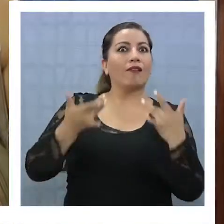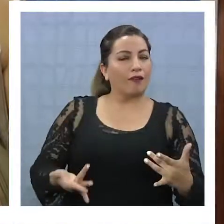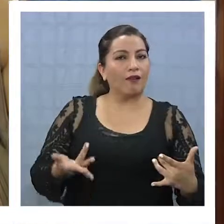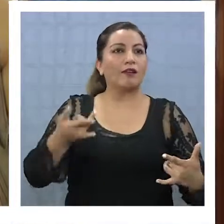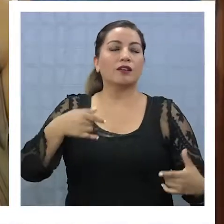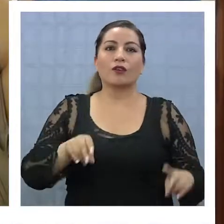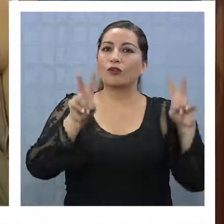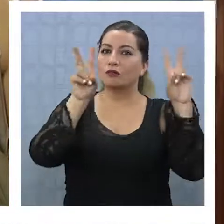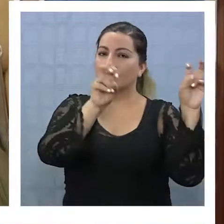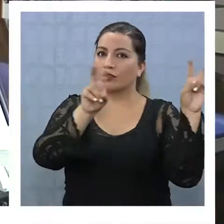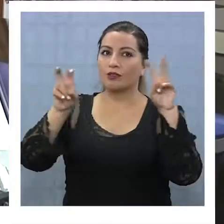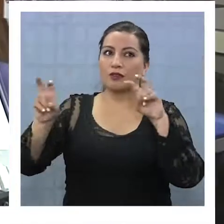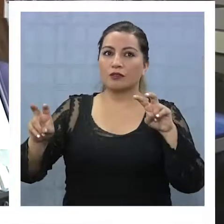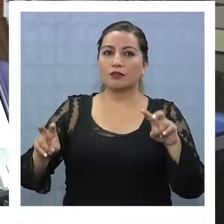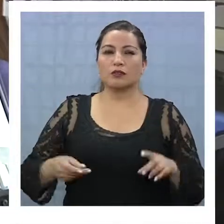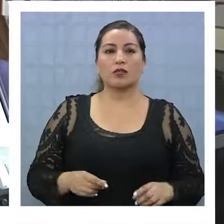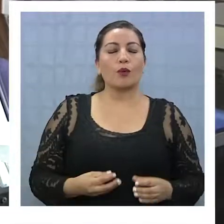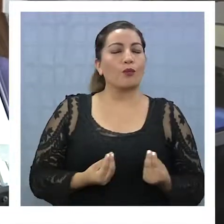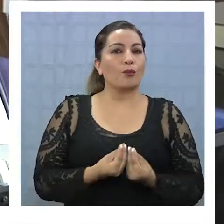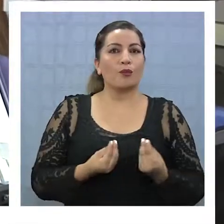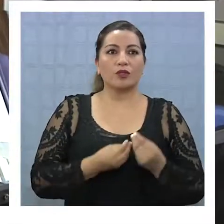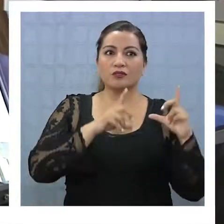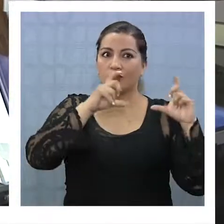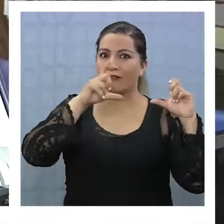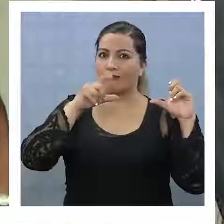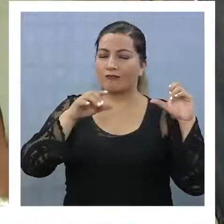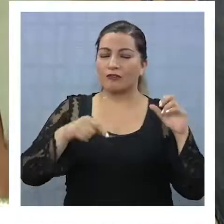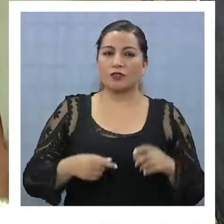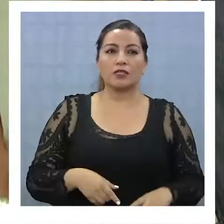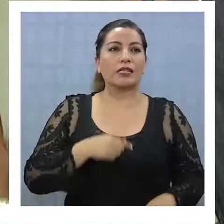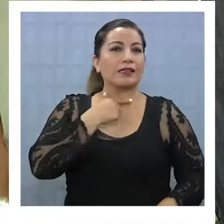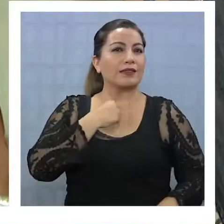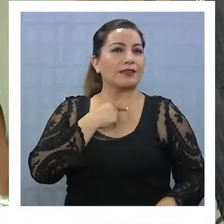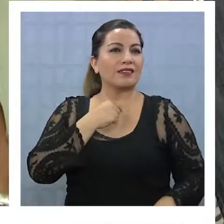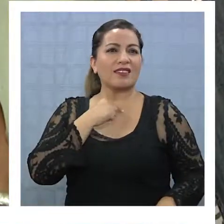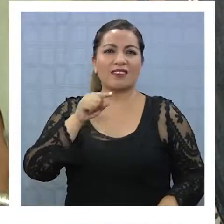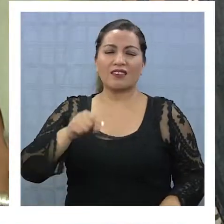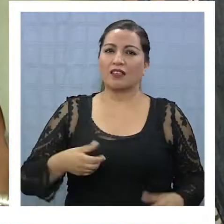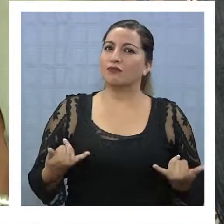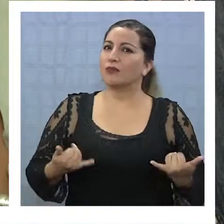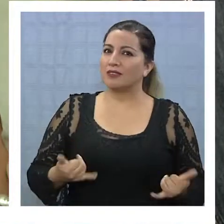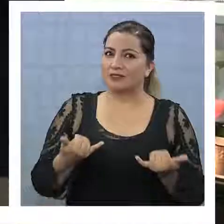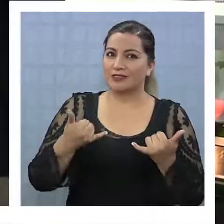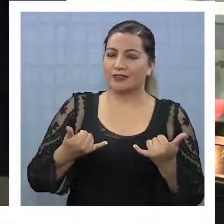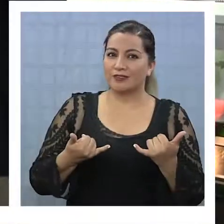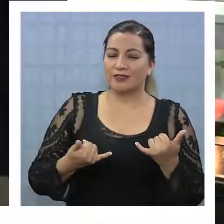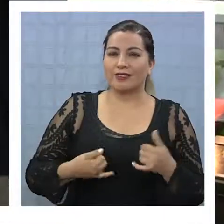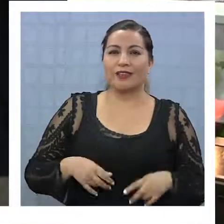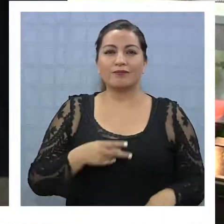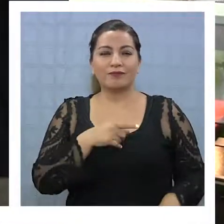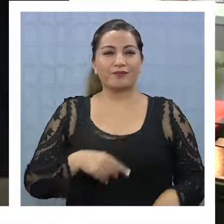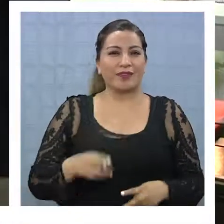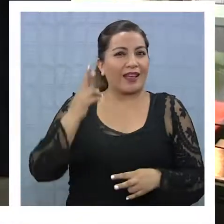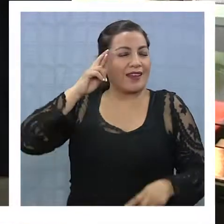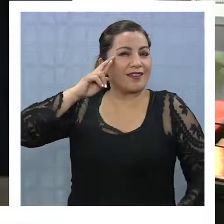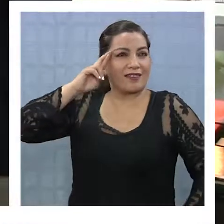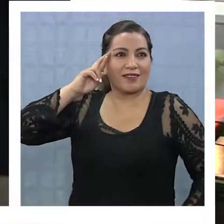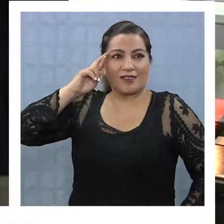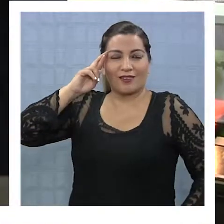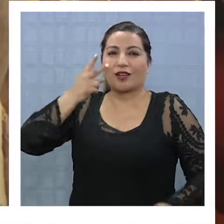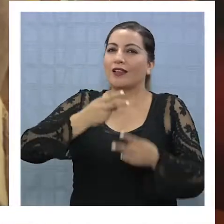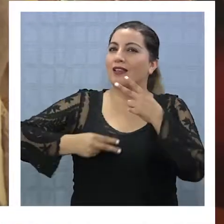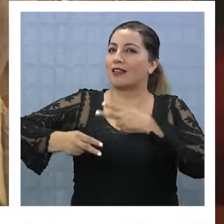sorprendidos con las temáticas y con la museografía que invita de una manera lúdica a recorrer distintos